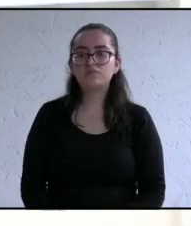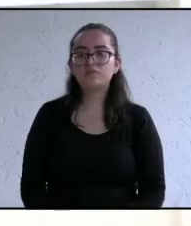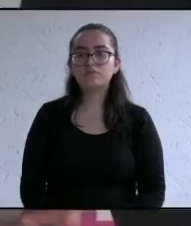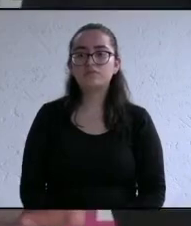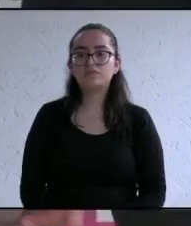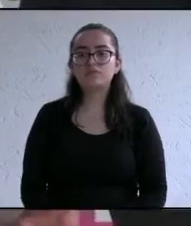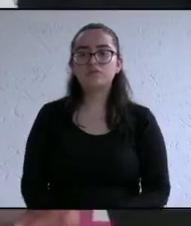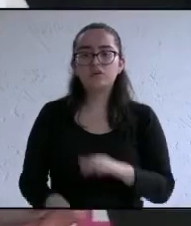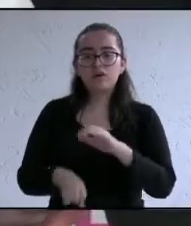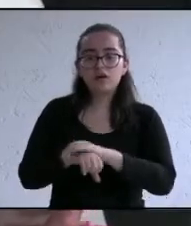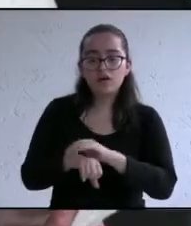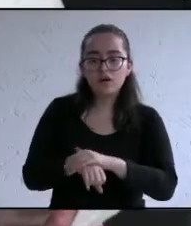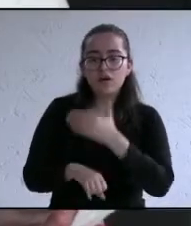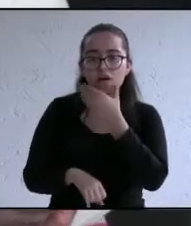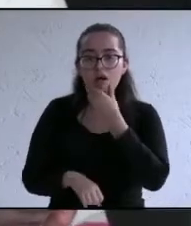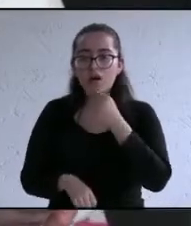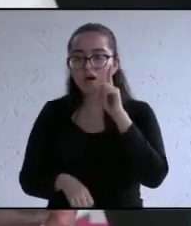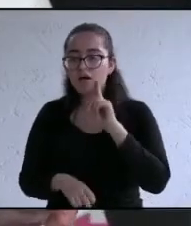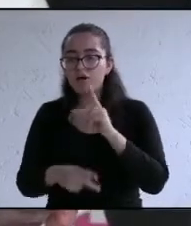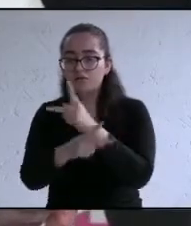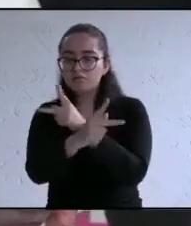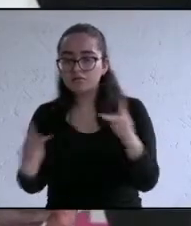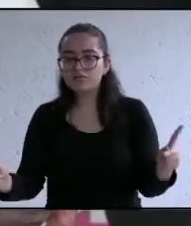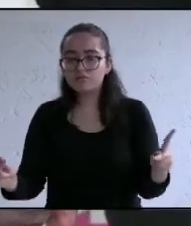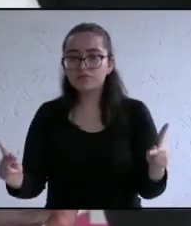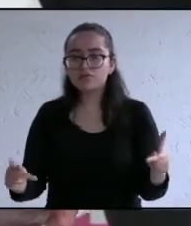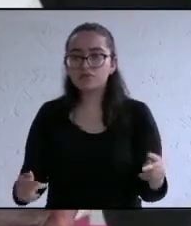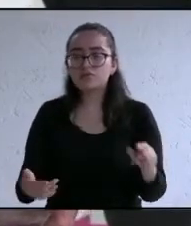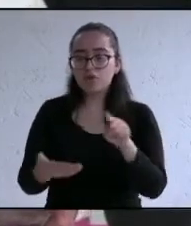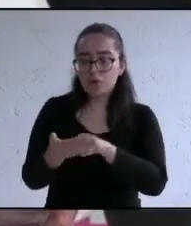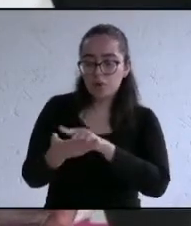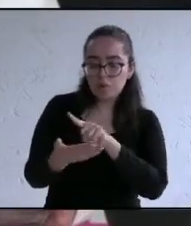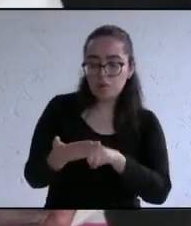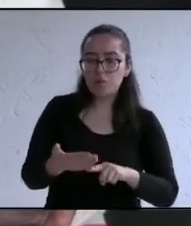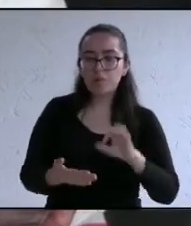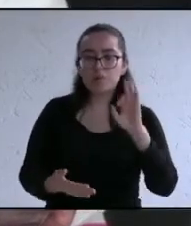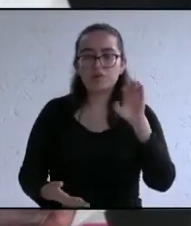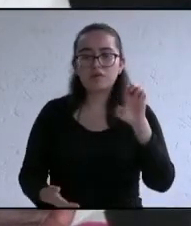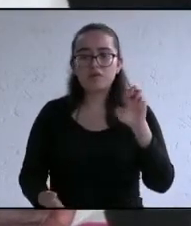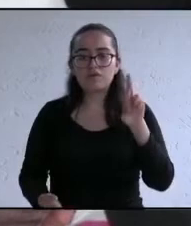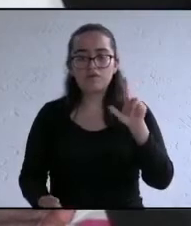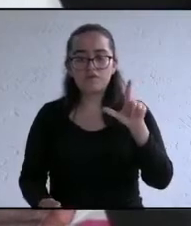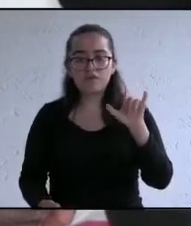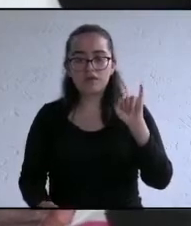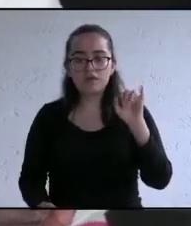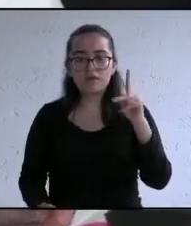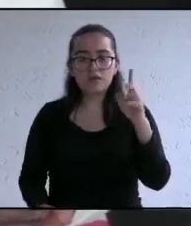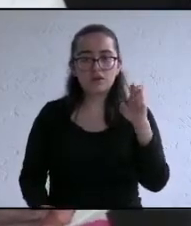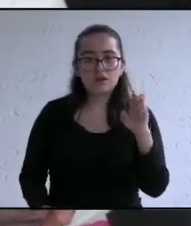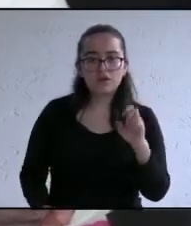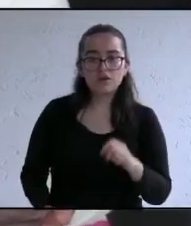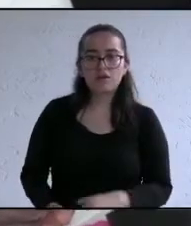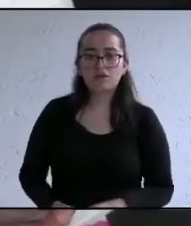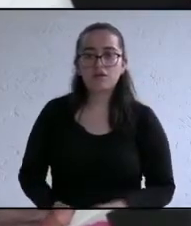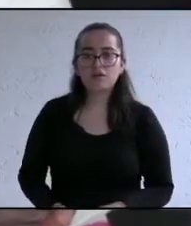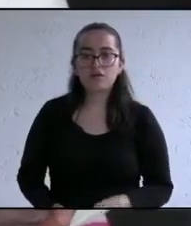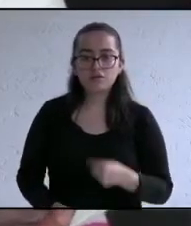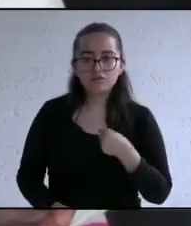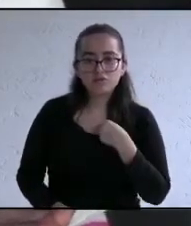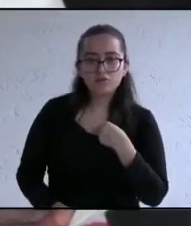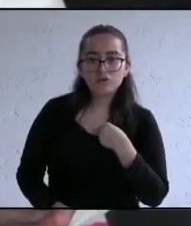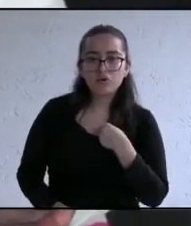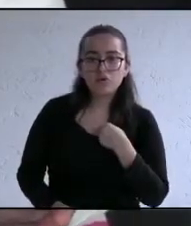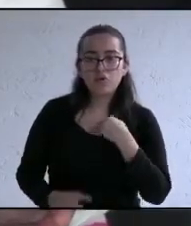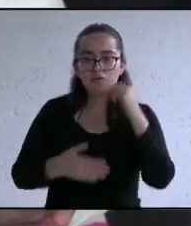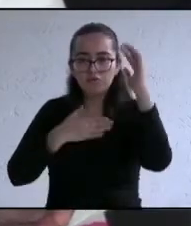amigas y amigas de Actopan vota por Felipe Utrera Ruiz es el amigo del pueblo porque porque Felipe Utrera te